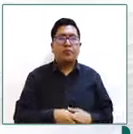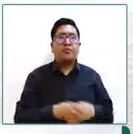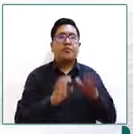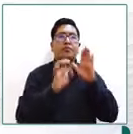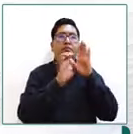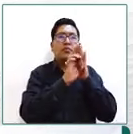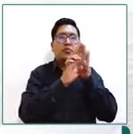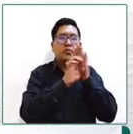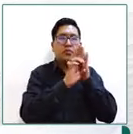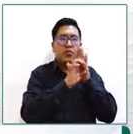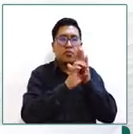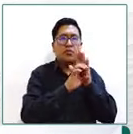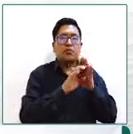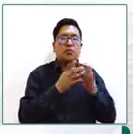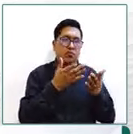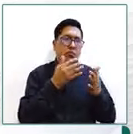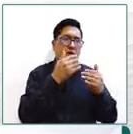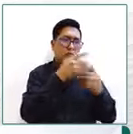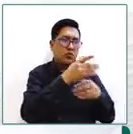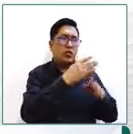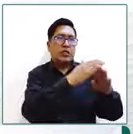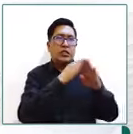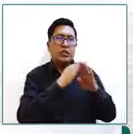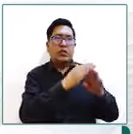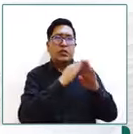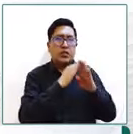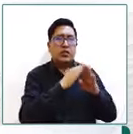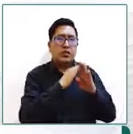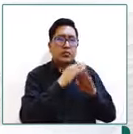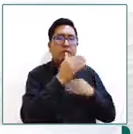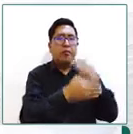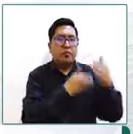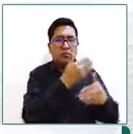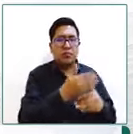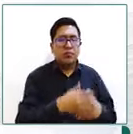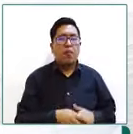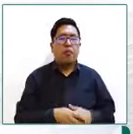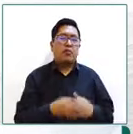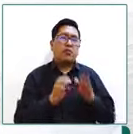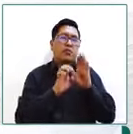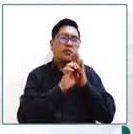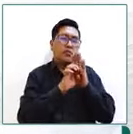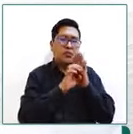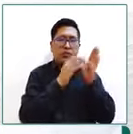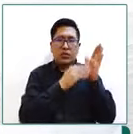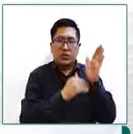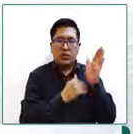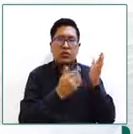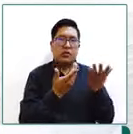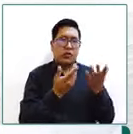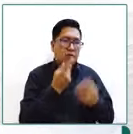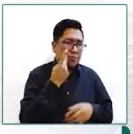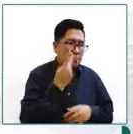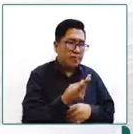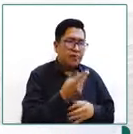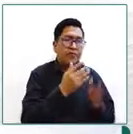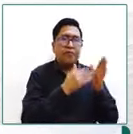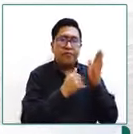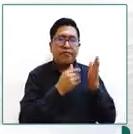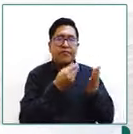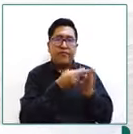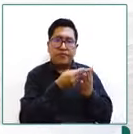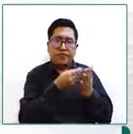constituyendo en realidad límites y obstáculos falta de recursos económicos que no debería de ser efectivamente